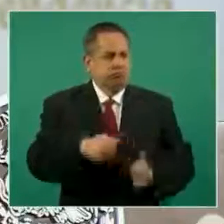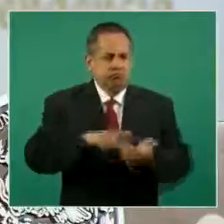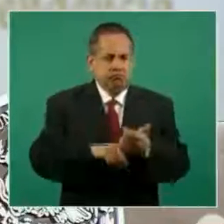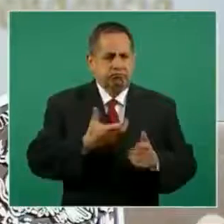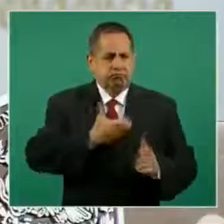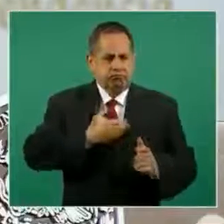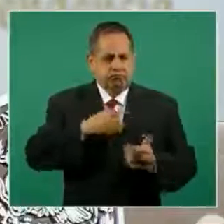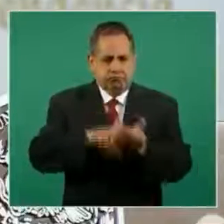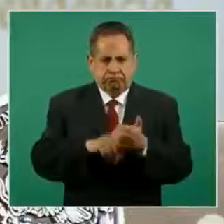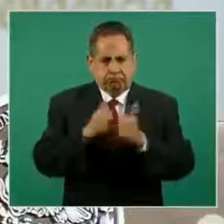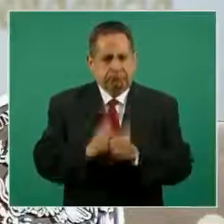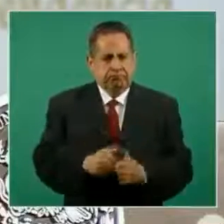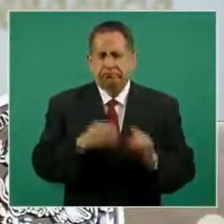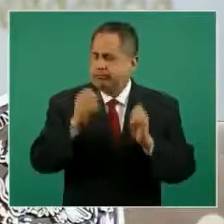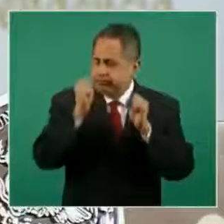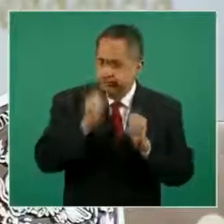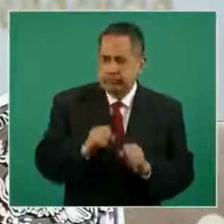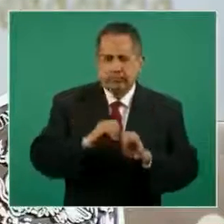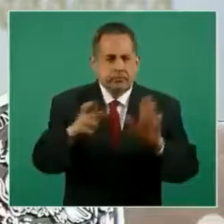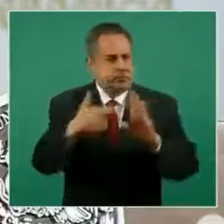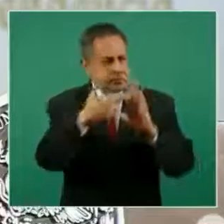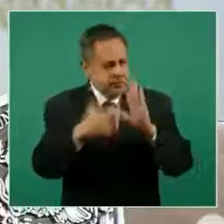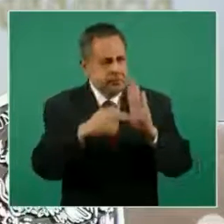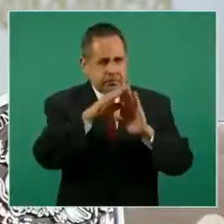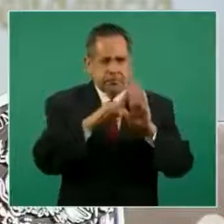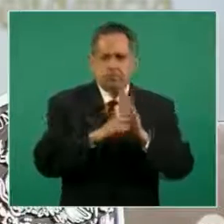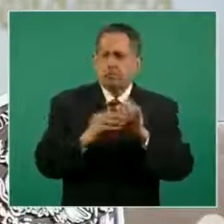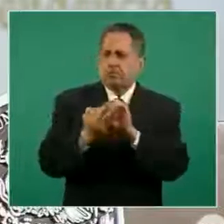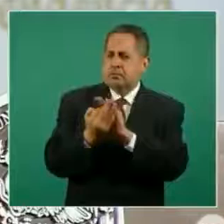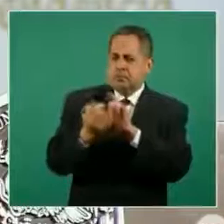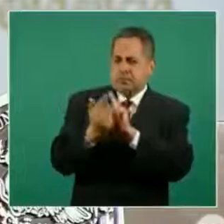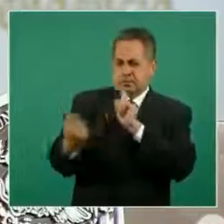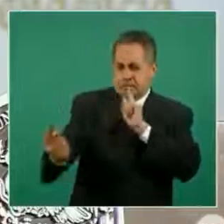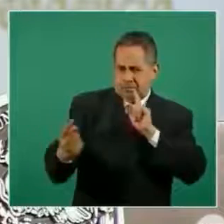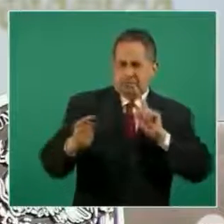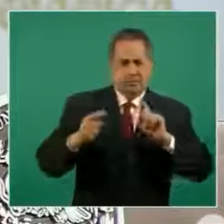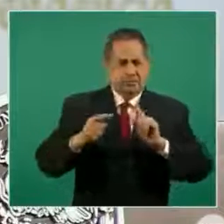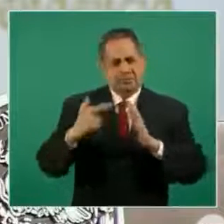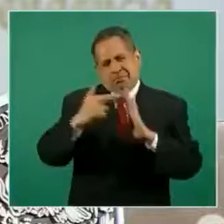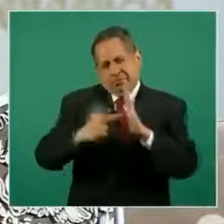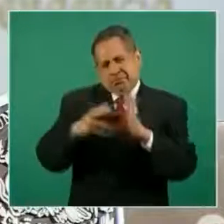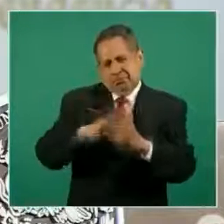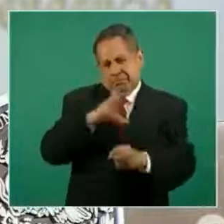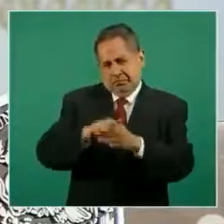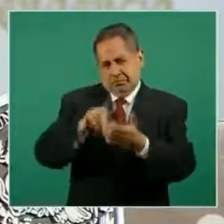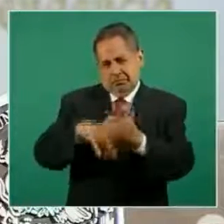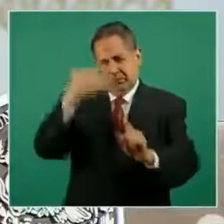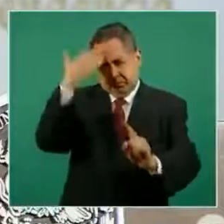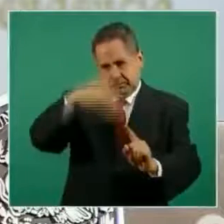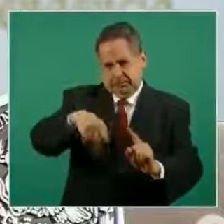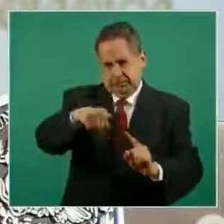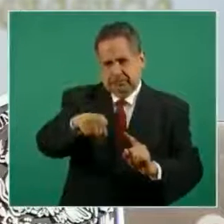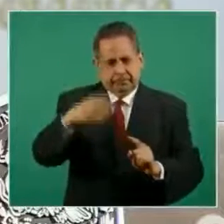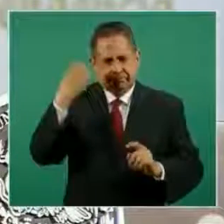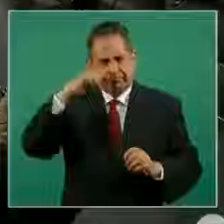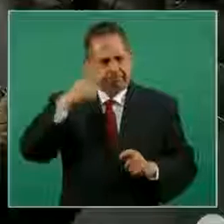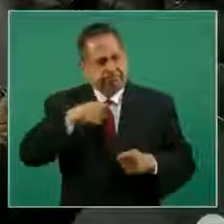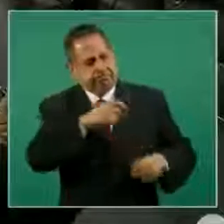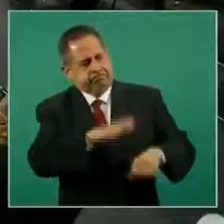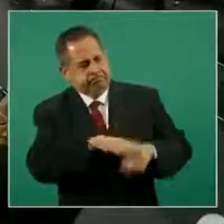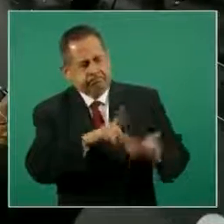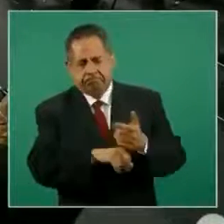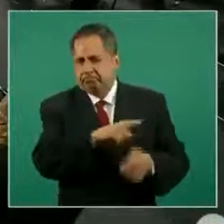seguramente está siguiendo todos los protocolos y la sana distancia y todo lo que las indicaciones de los expertos